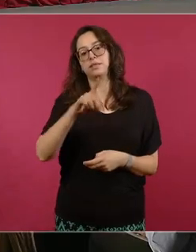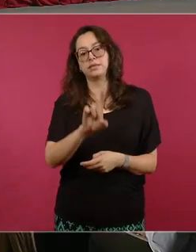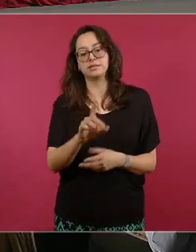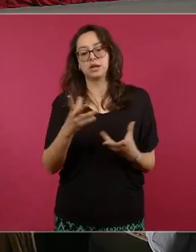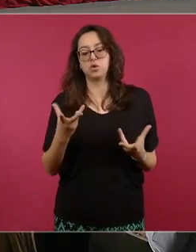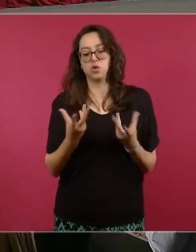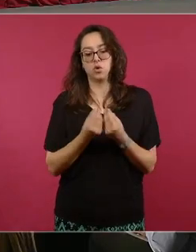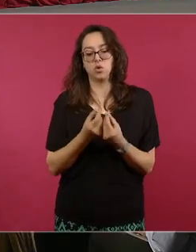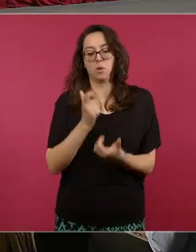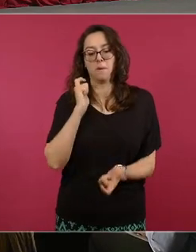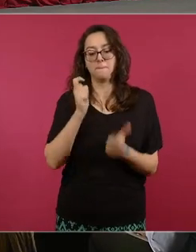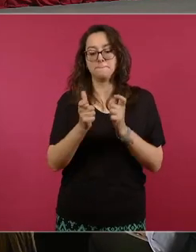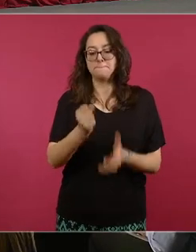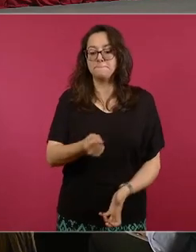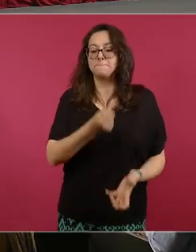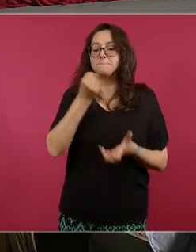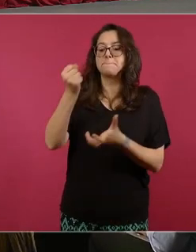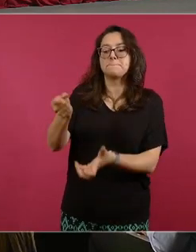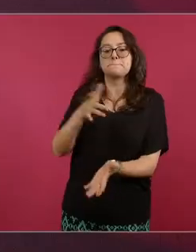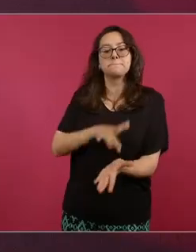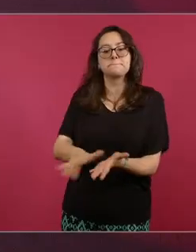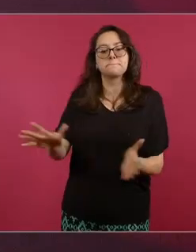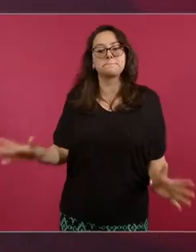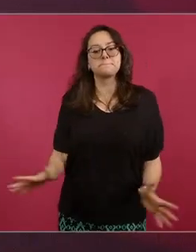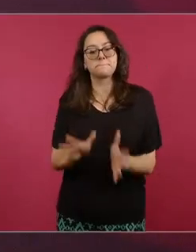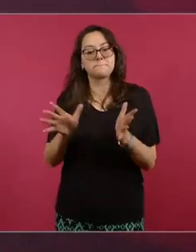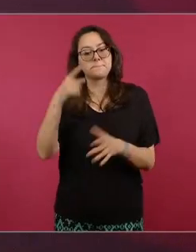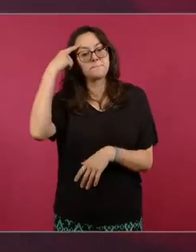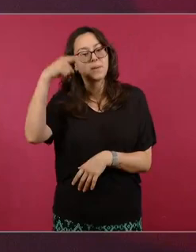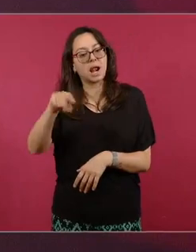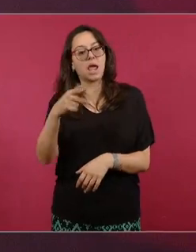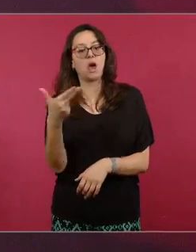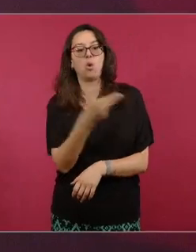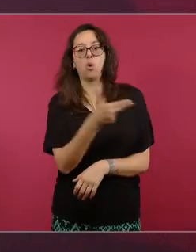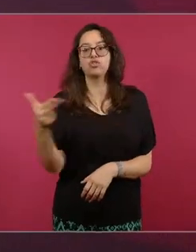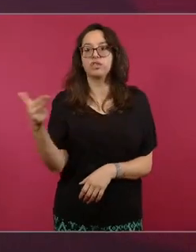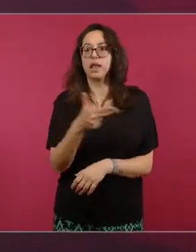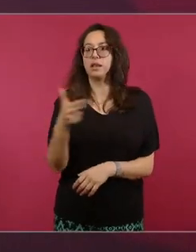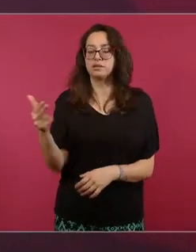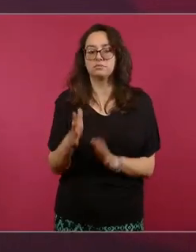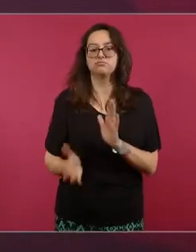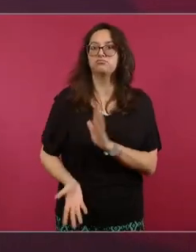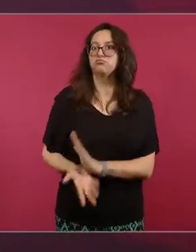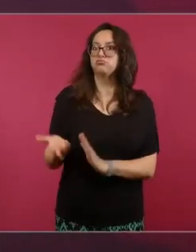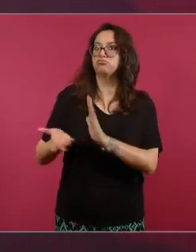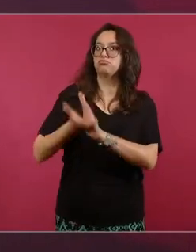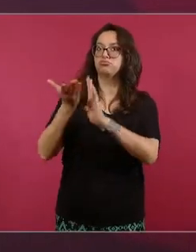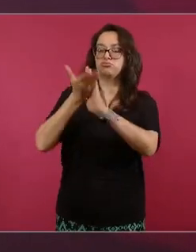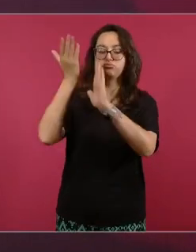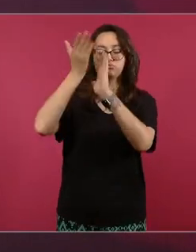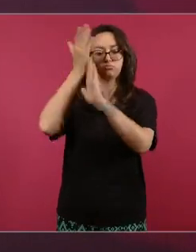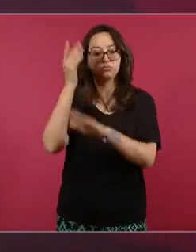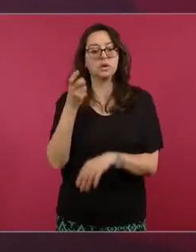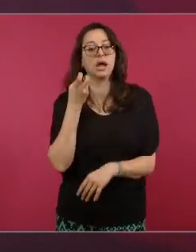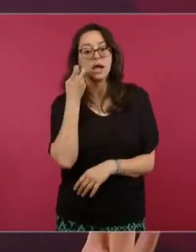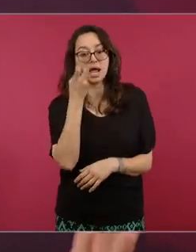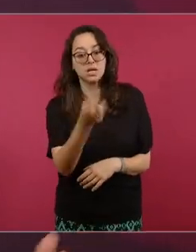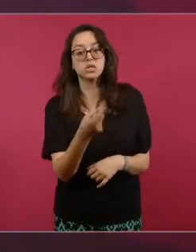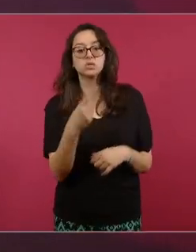reactivación hotelera de la costera de Acapulco. Entonces, hemos venido teniendo estas